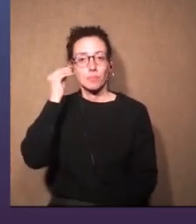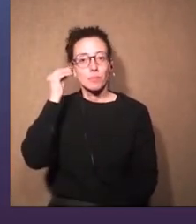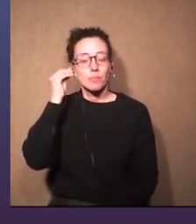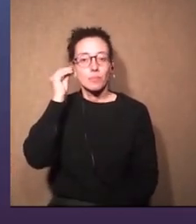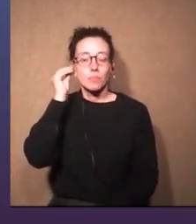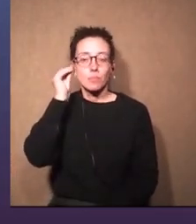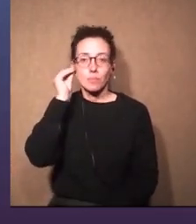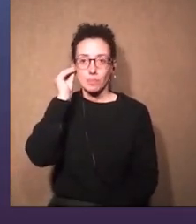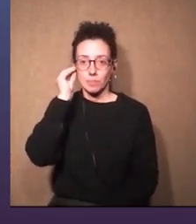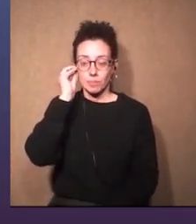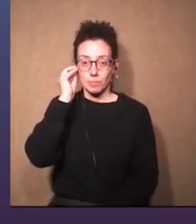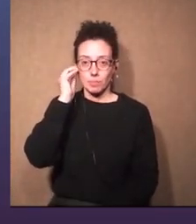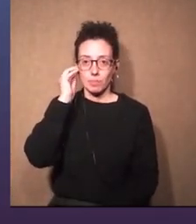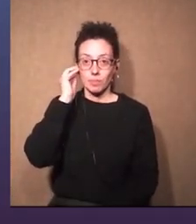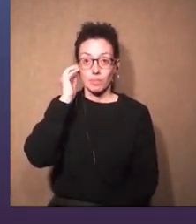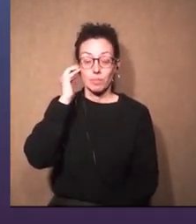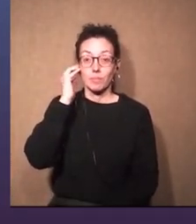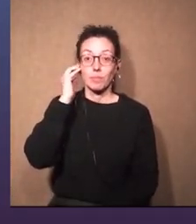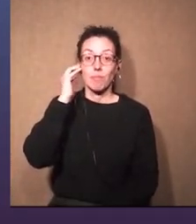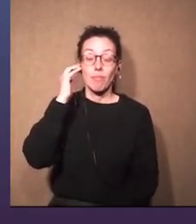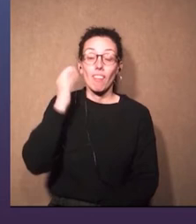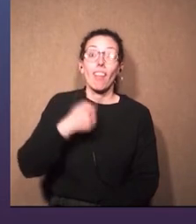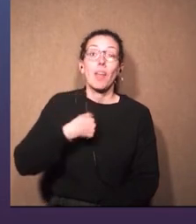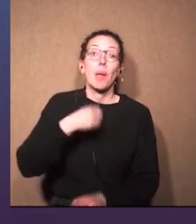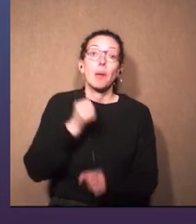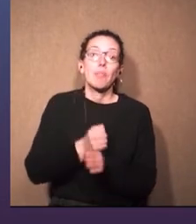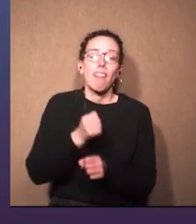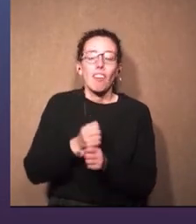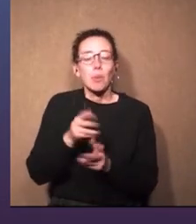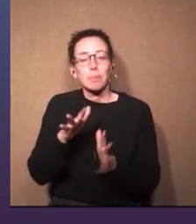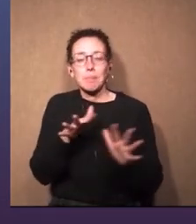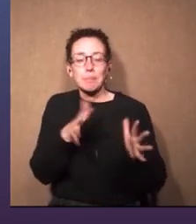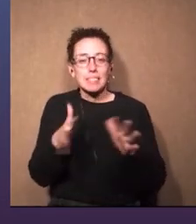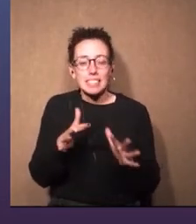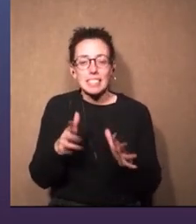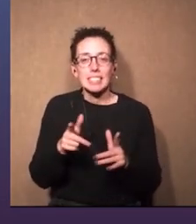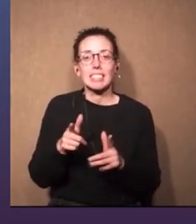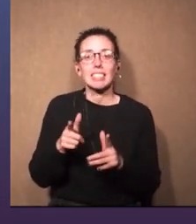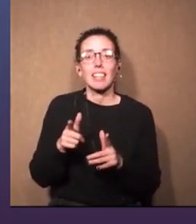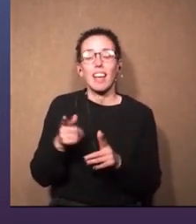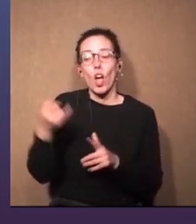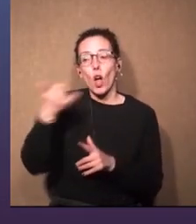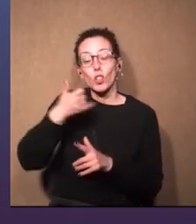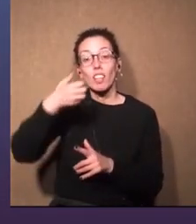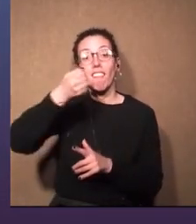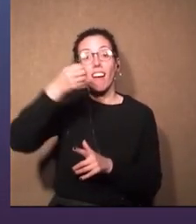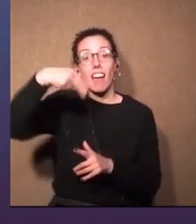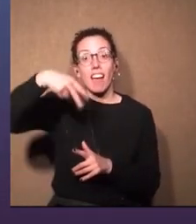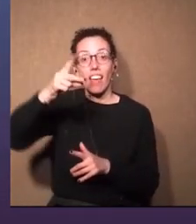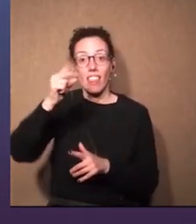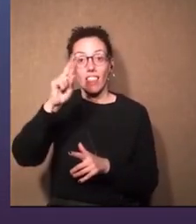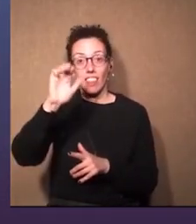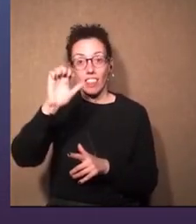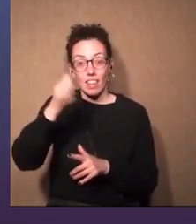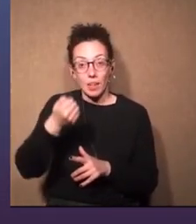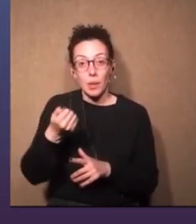bueno sí mi trabajo se parece bastante a lo que habla Andrea